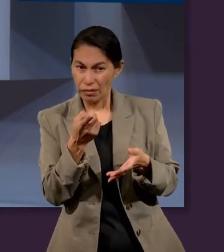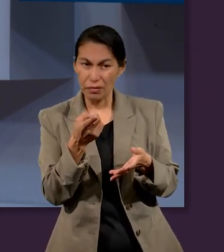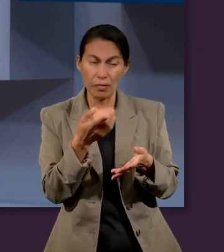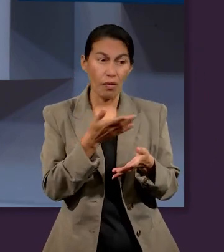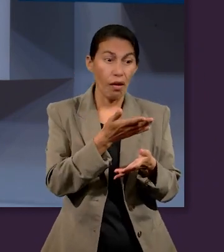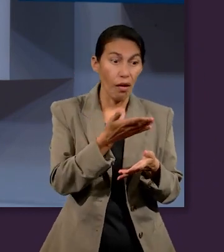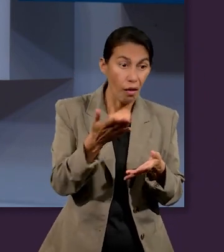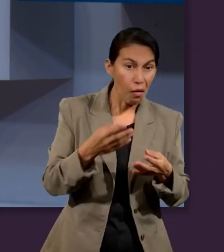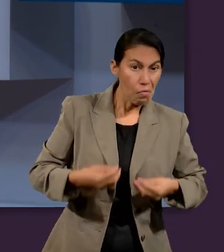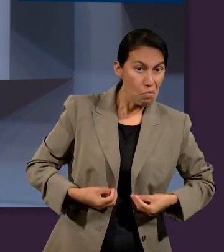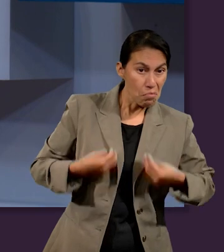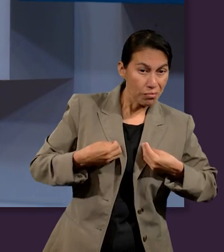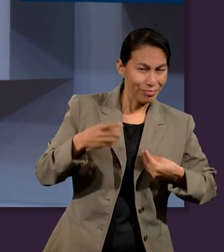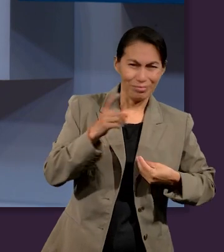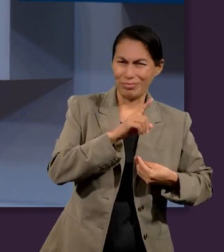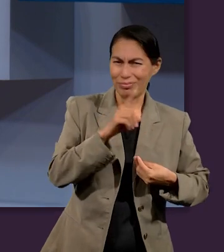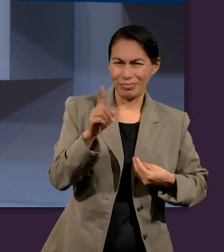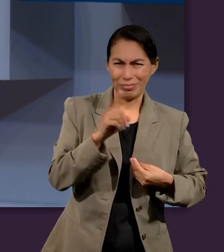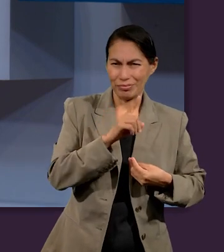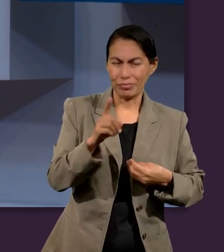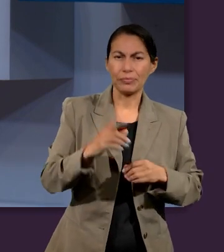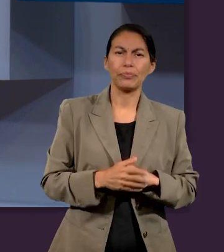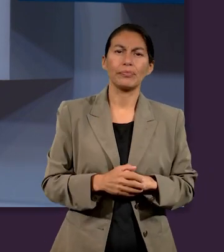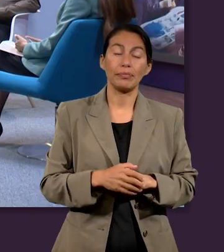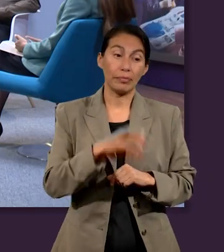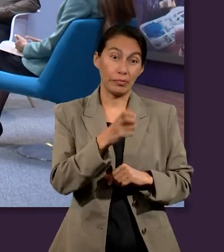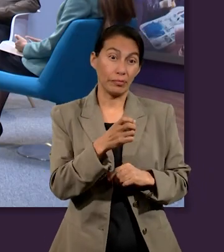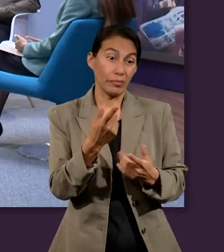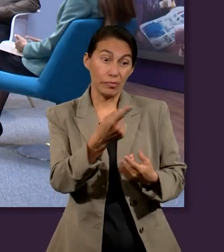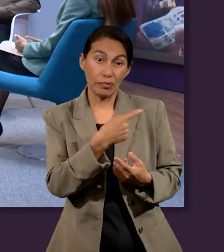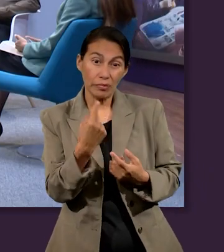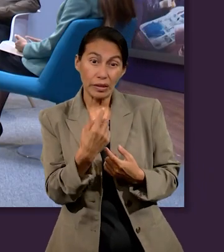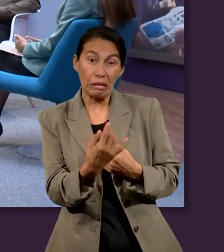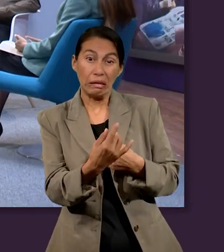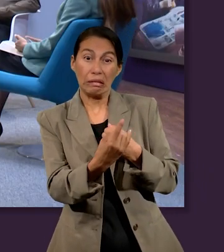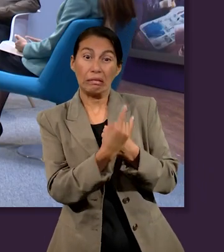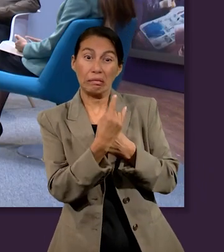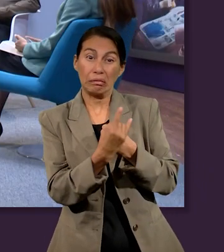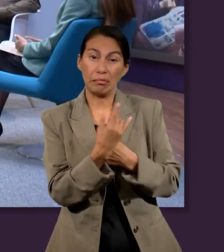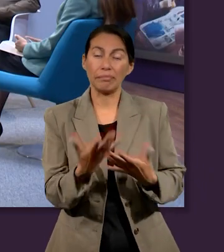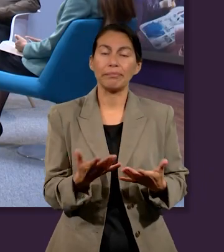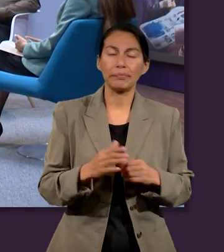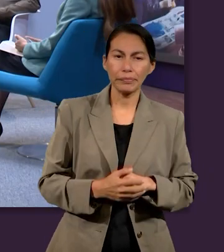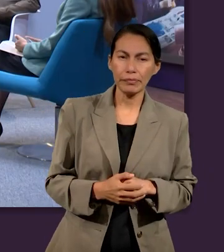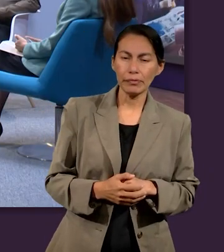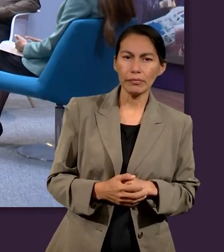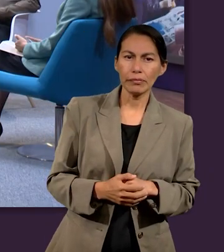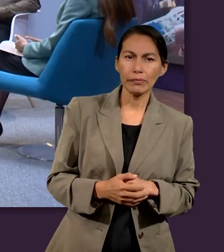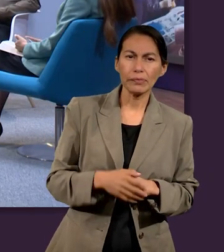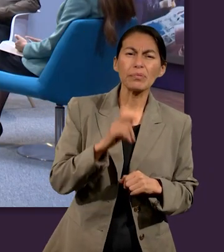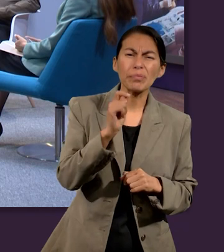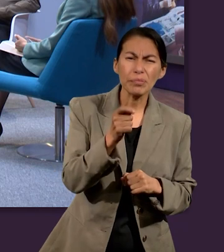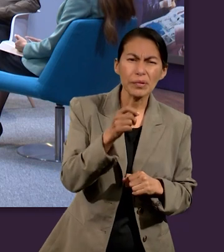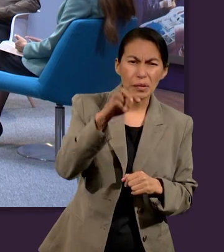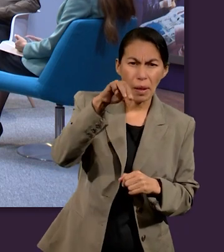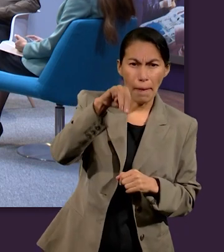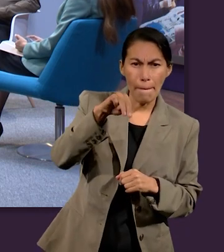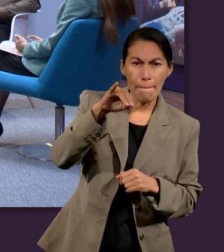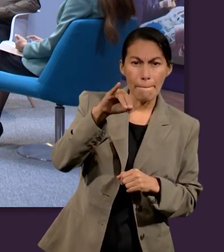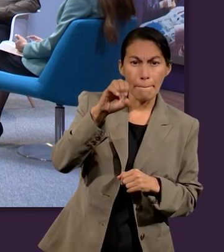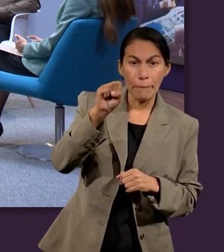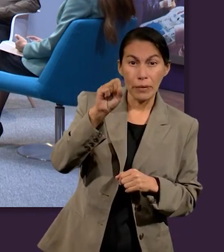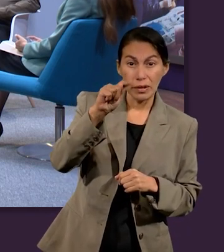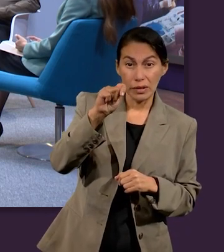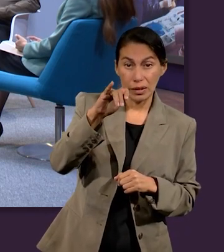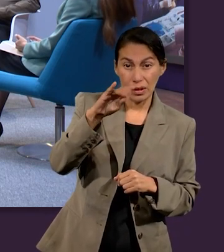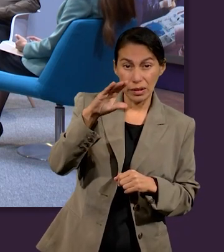confundirnos o incluso puede engañarnos. Pero deberíamos comenzar por entender qué significa, qué